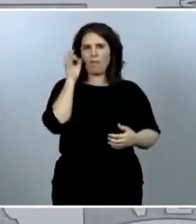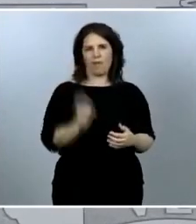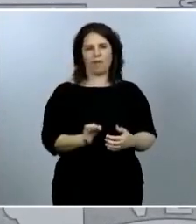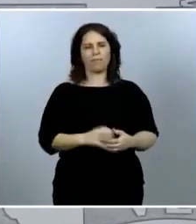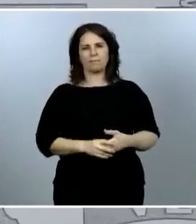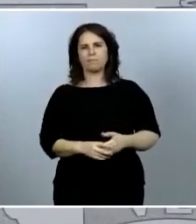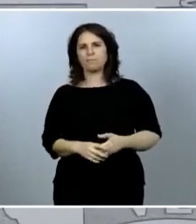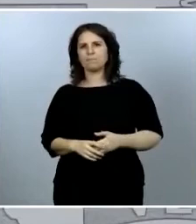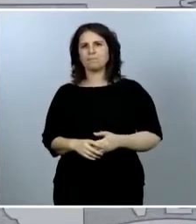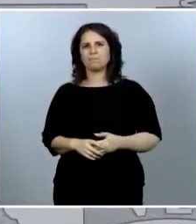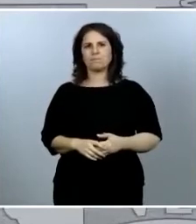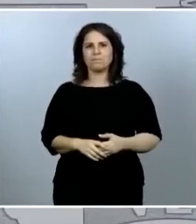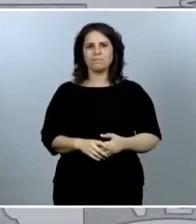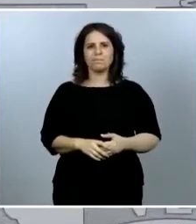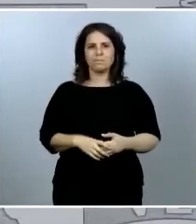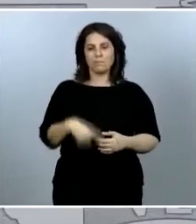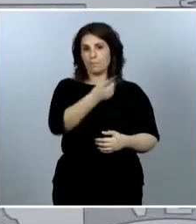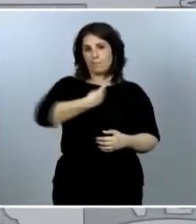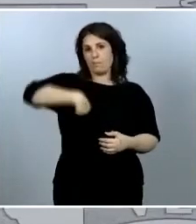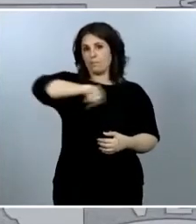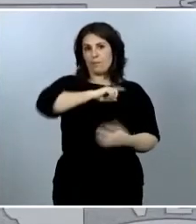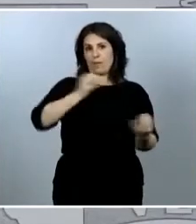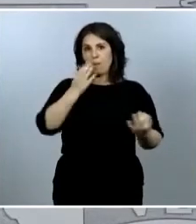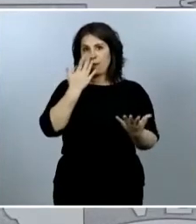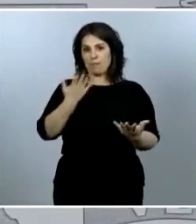Debemos integrarlo en nuestra vida cotidiana.